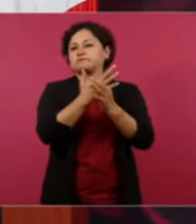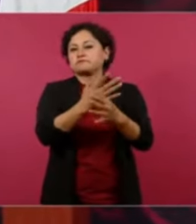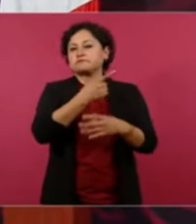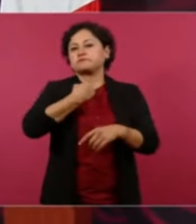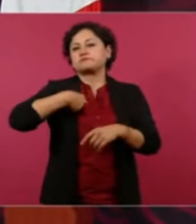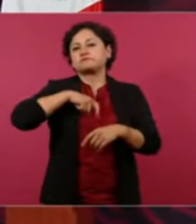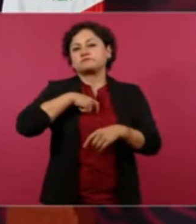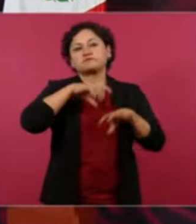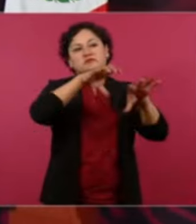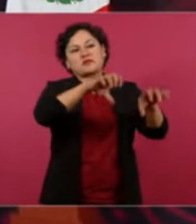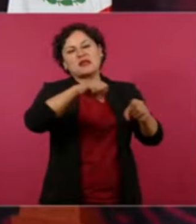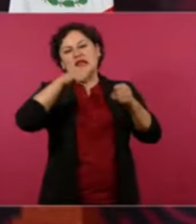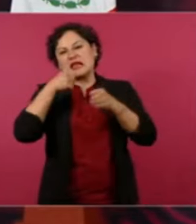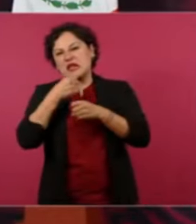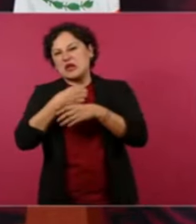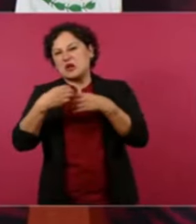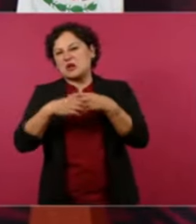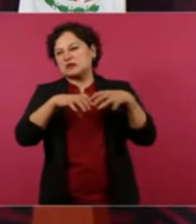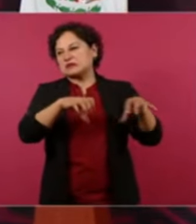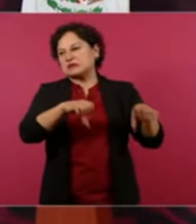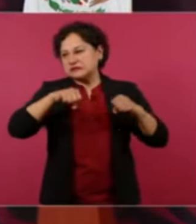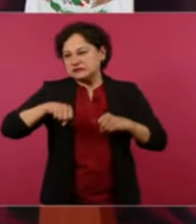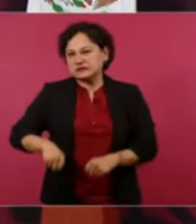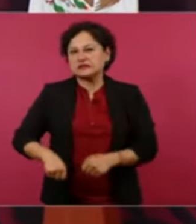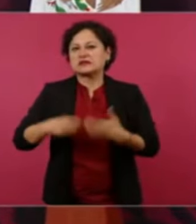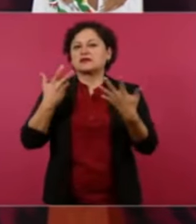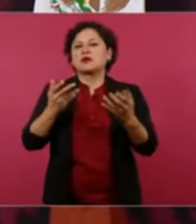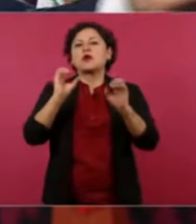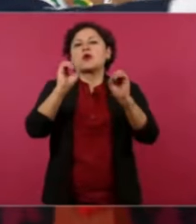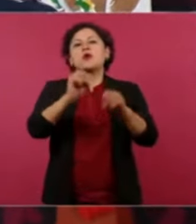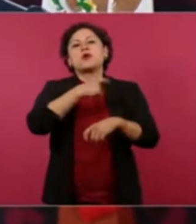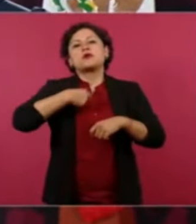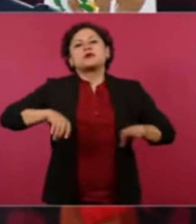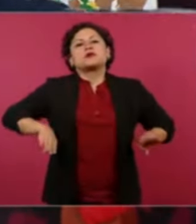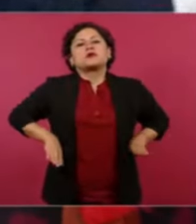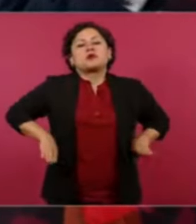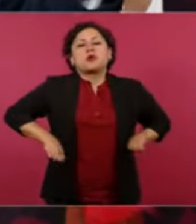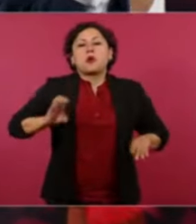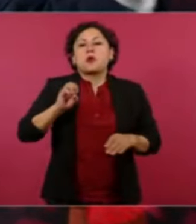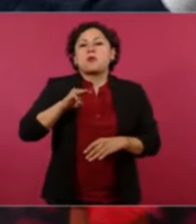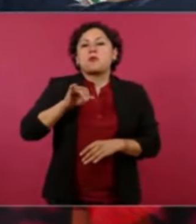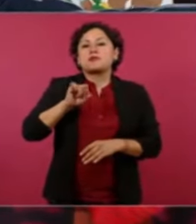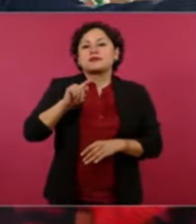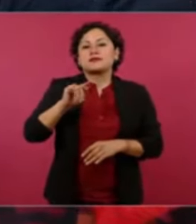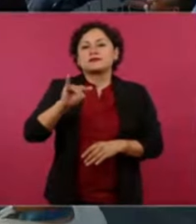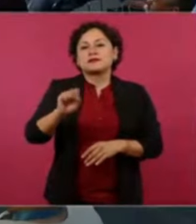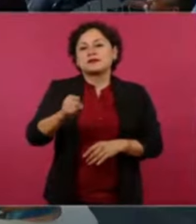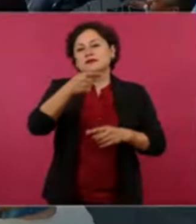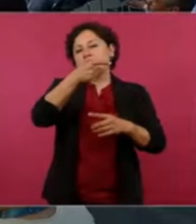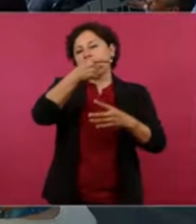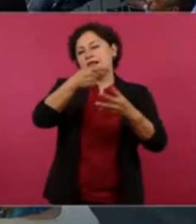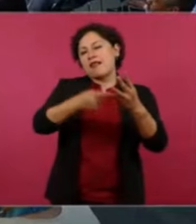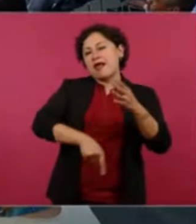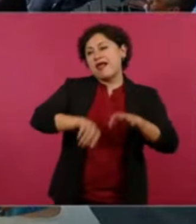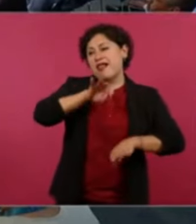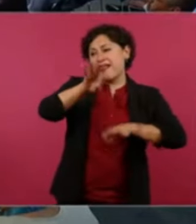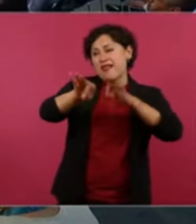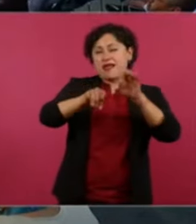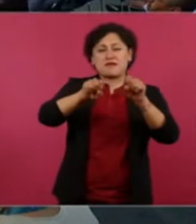que éramos comunistas, todo eso. Pero eso no ha cambiado. Les hablo del 88.